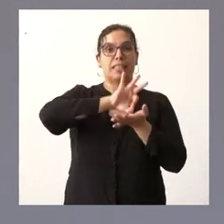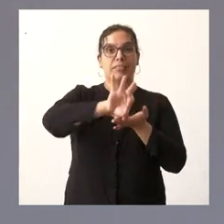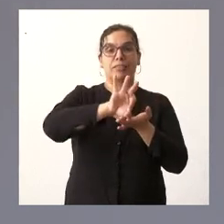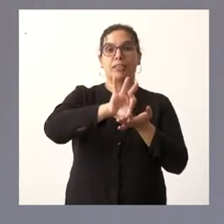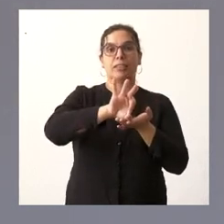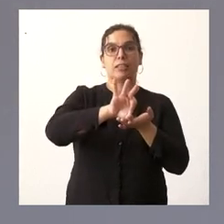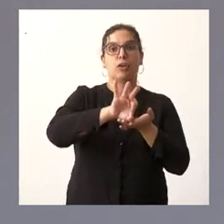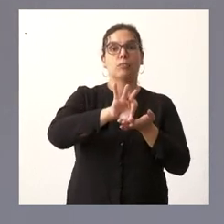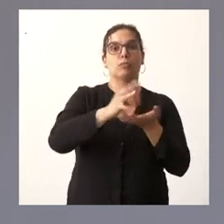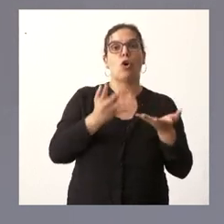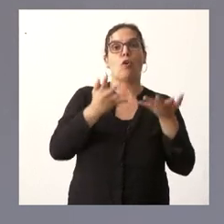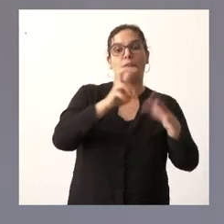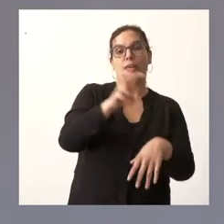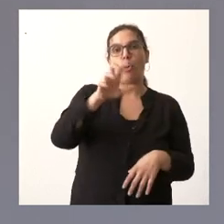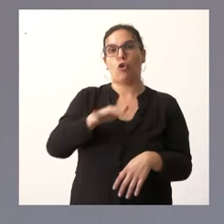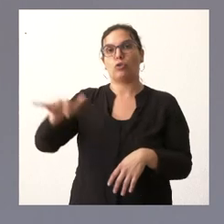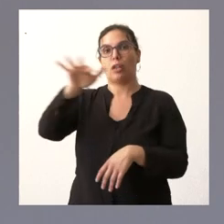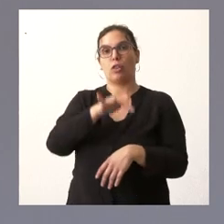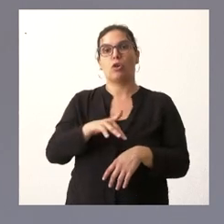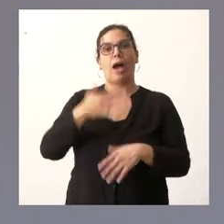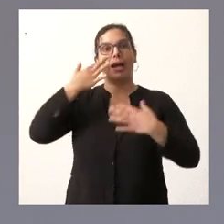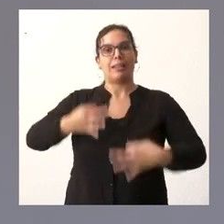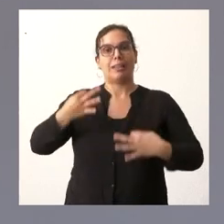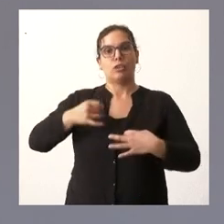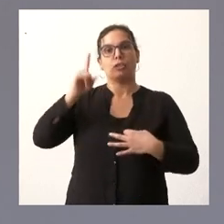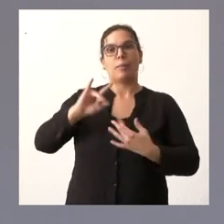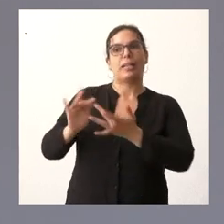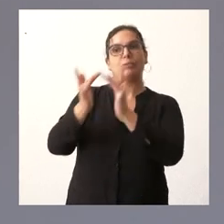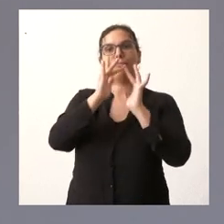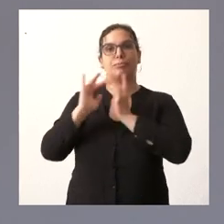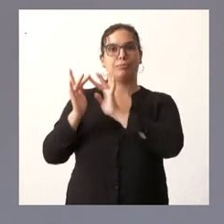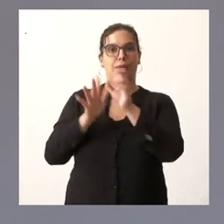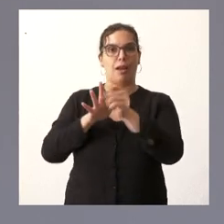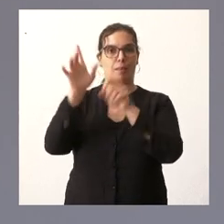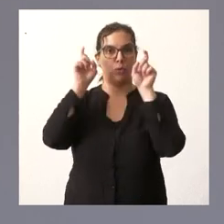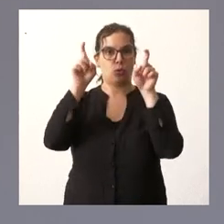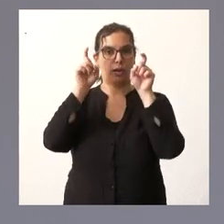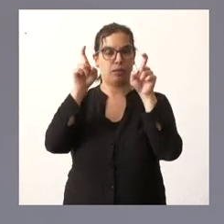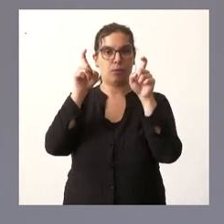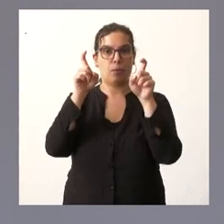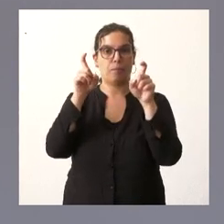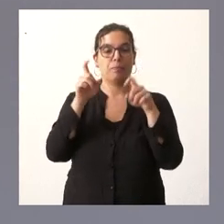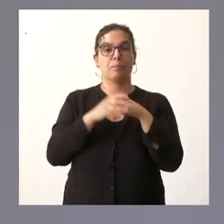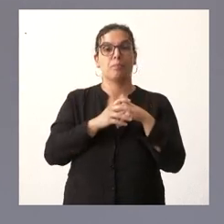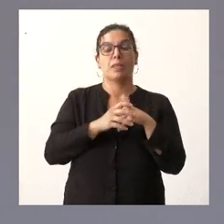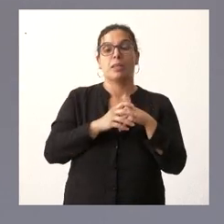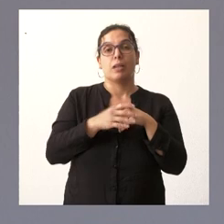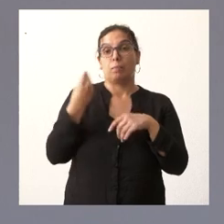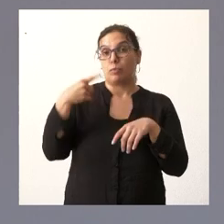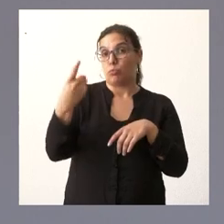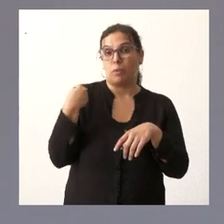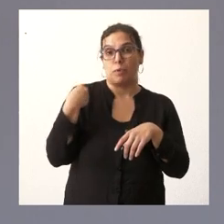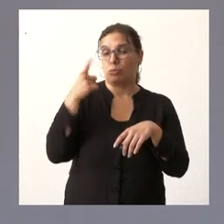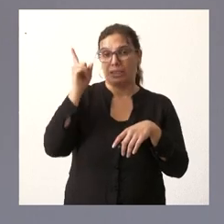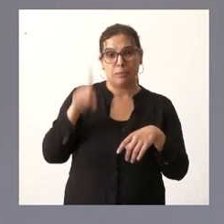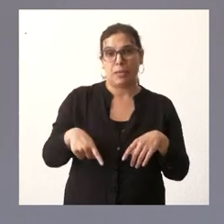en otro ámbito garantizando la socialización la sociabilidad en el ámbito educativo igual ocurre respecto a los aspectos que usted me